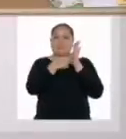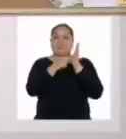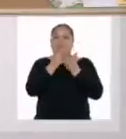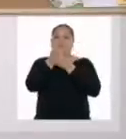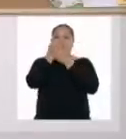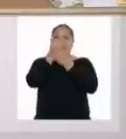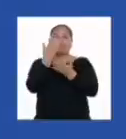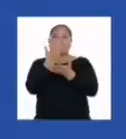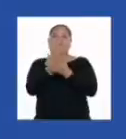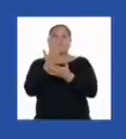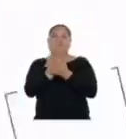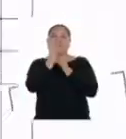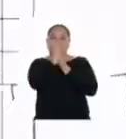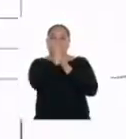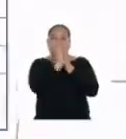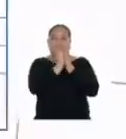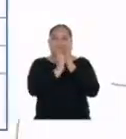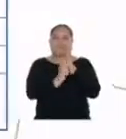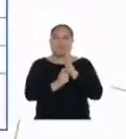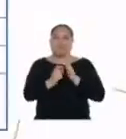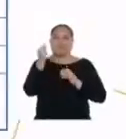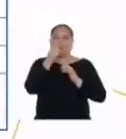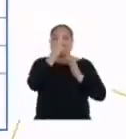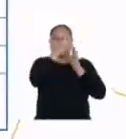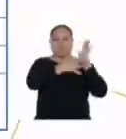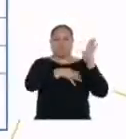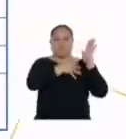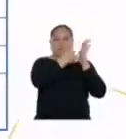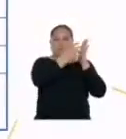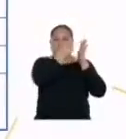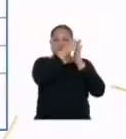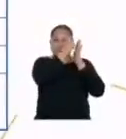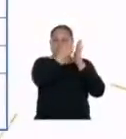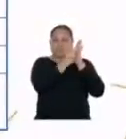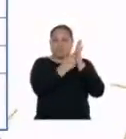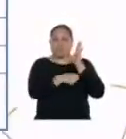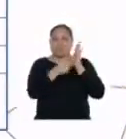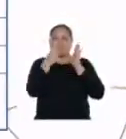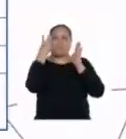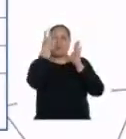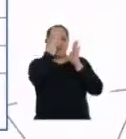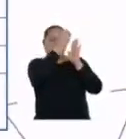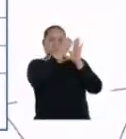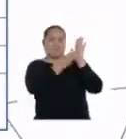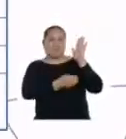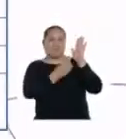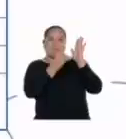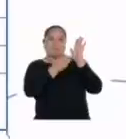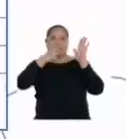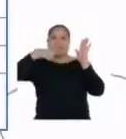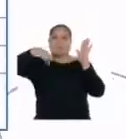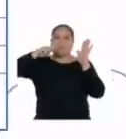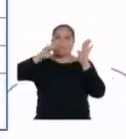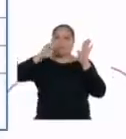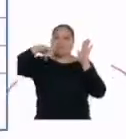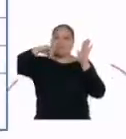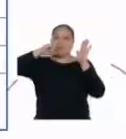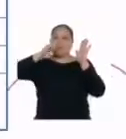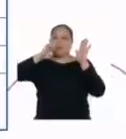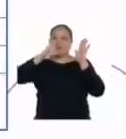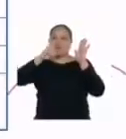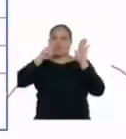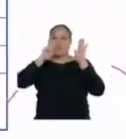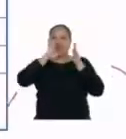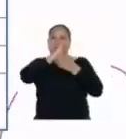para evaluar sus textos. Con esta tabla deberán considerar una columna para las propiedades, características